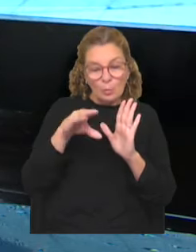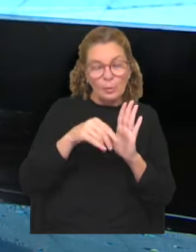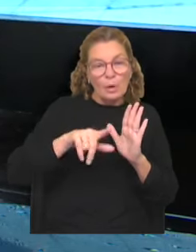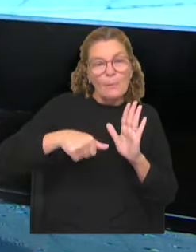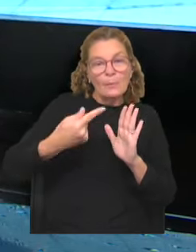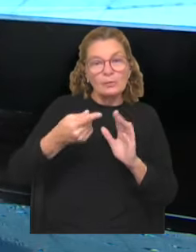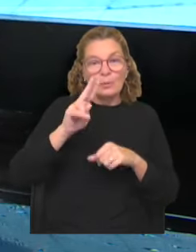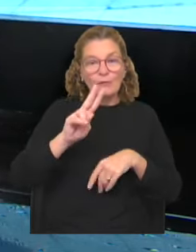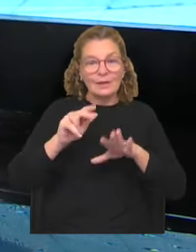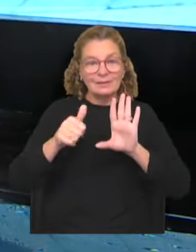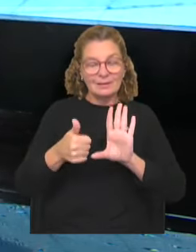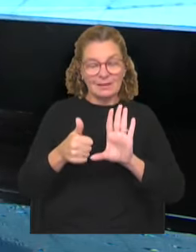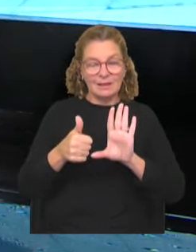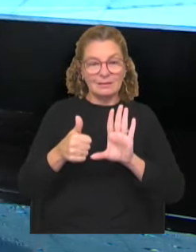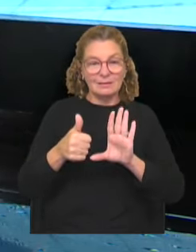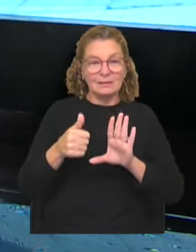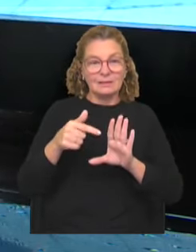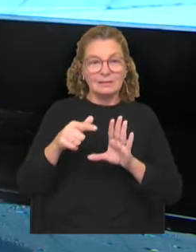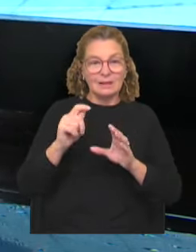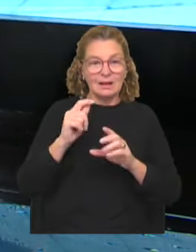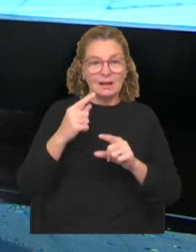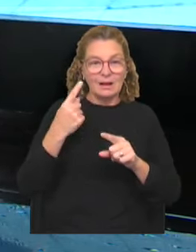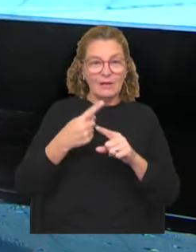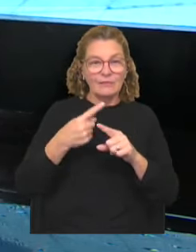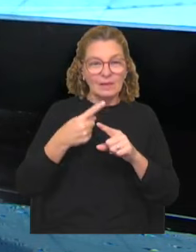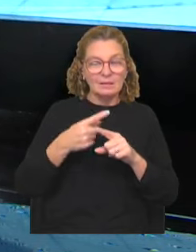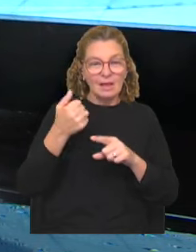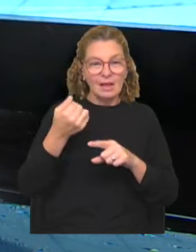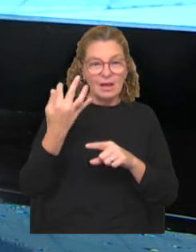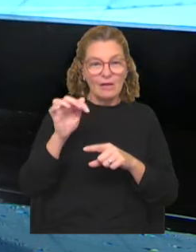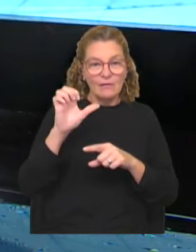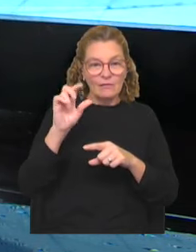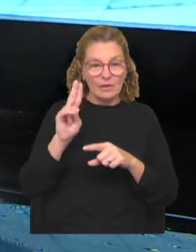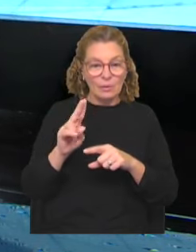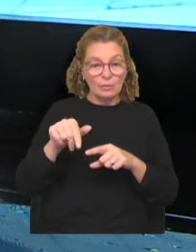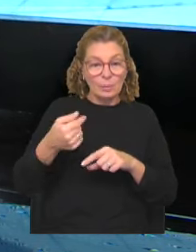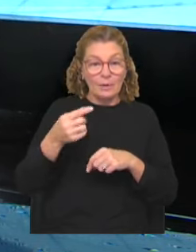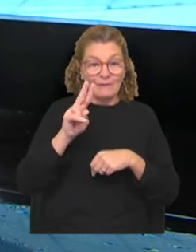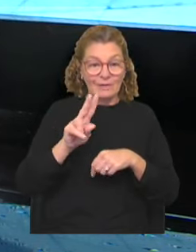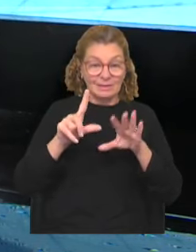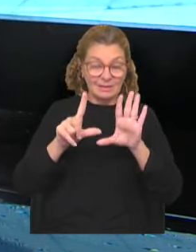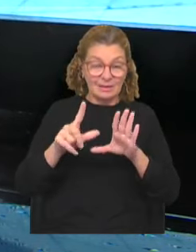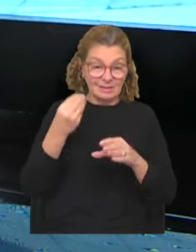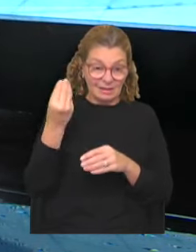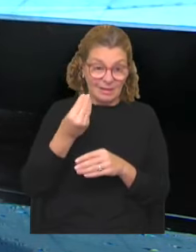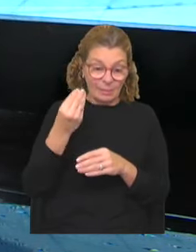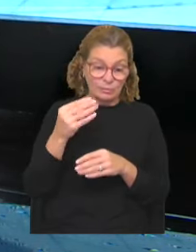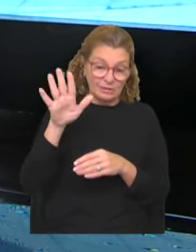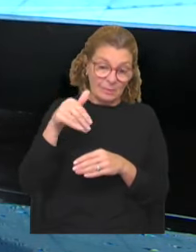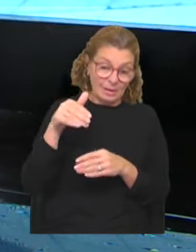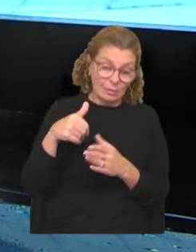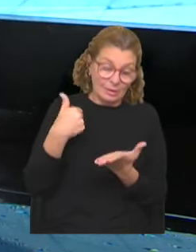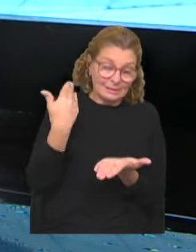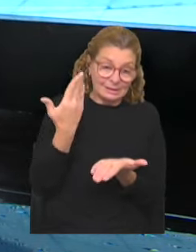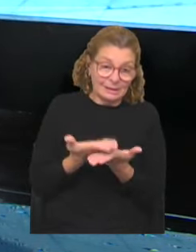próximo 26, en el marco del aniversario de la FEU. Y un día después, el sábado 27, se está convocando a entregar las